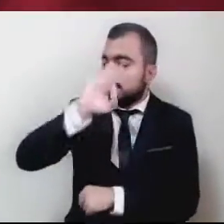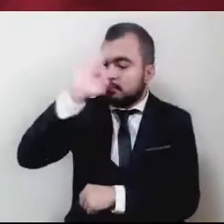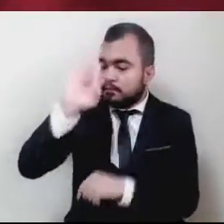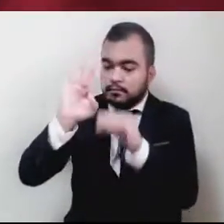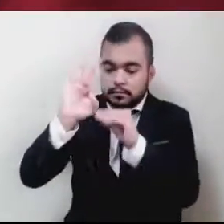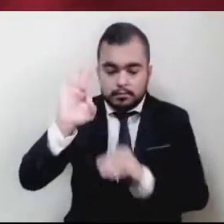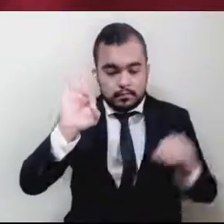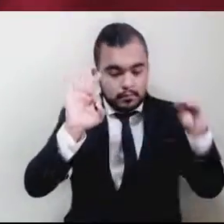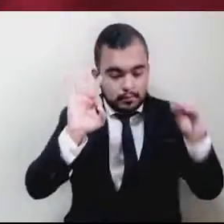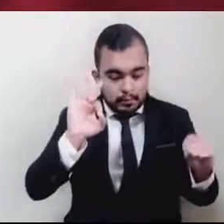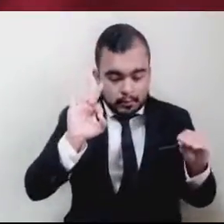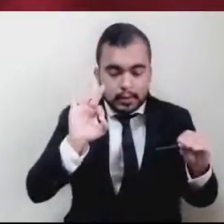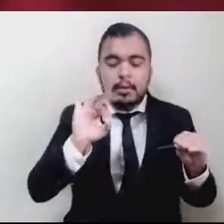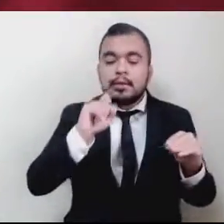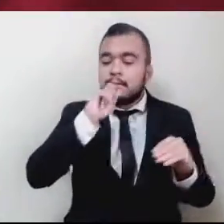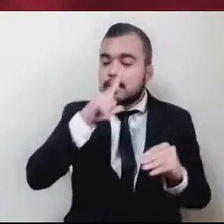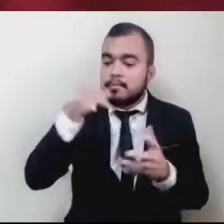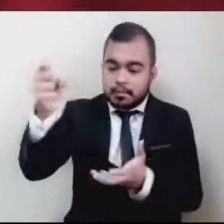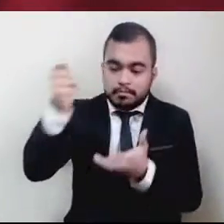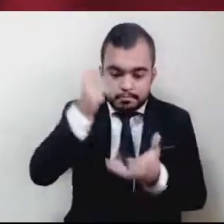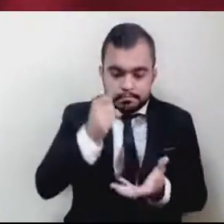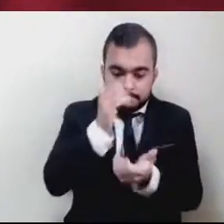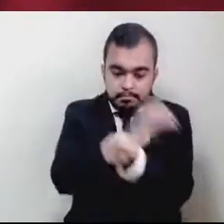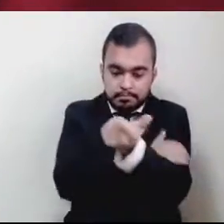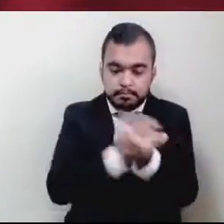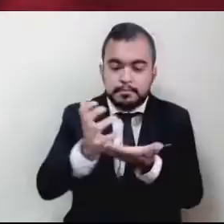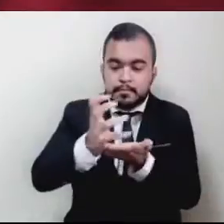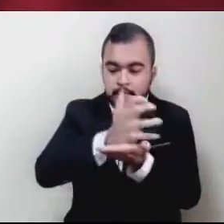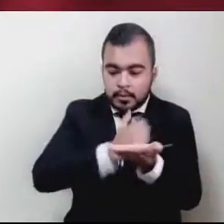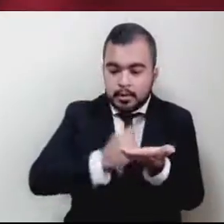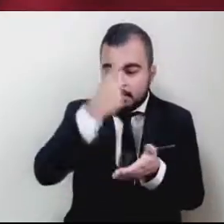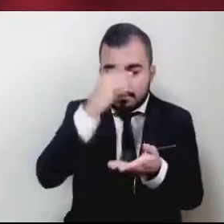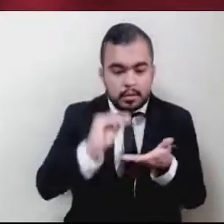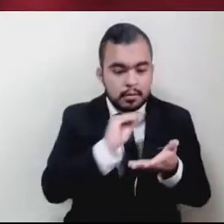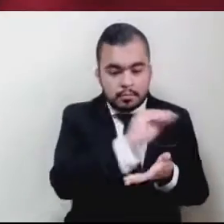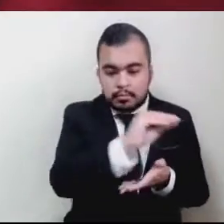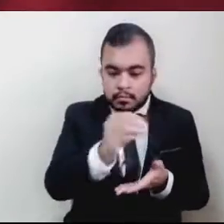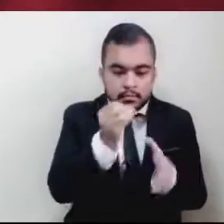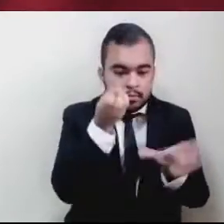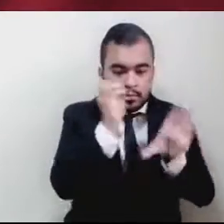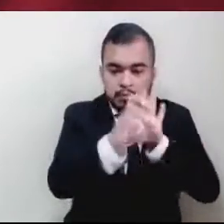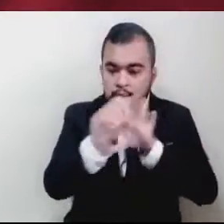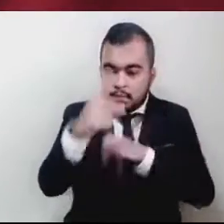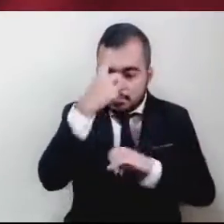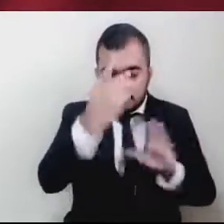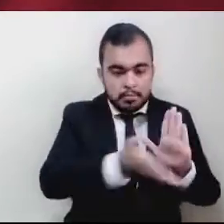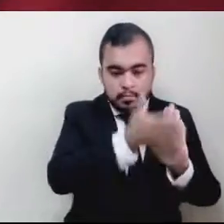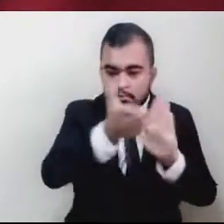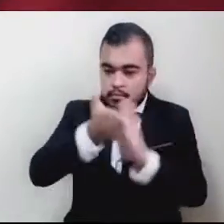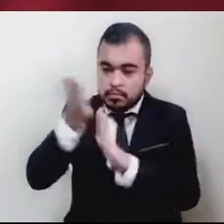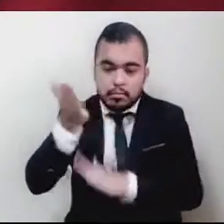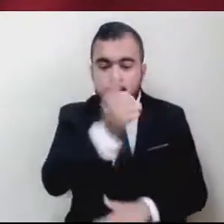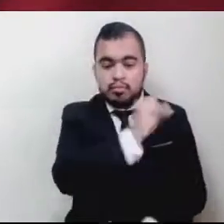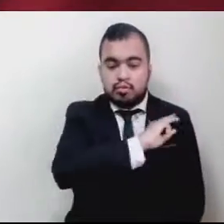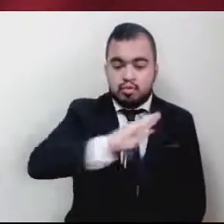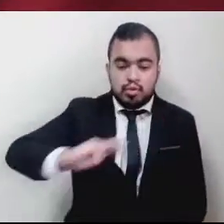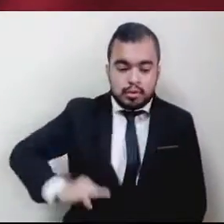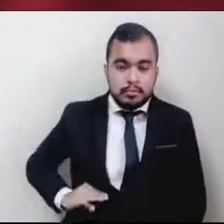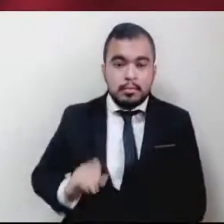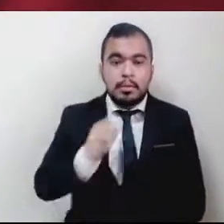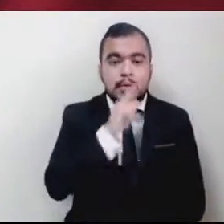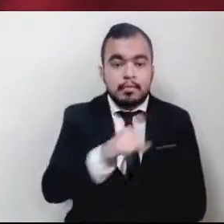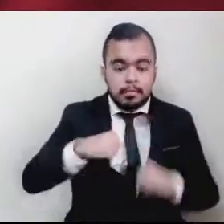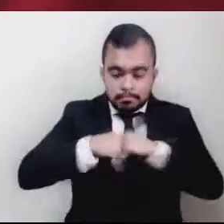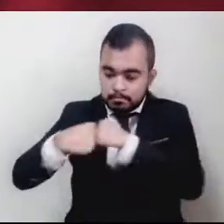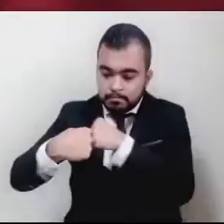ingresos que individualmente les correspondan al Fondo de Aportaciones para la Infraestructura Social Municipal y de las demarcaciones territoriales del